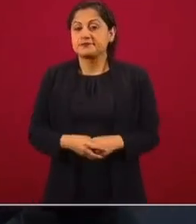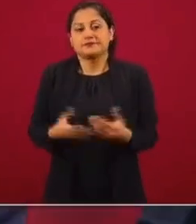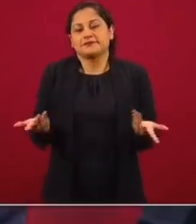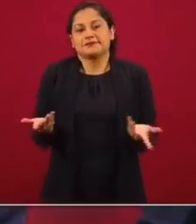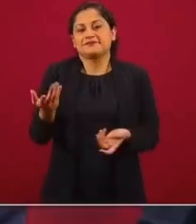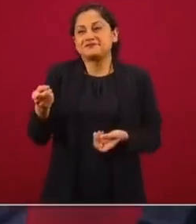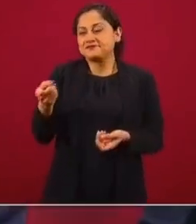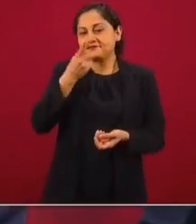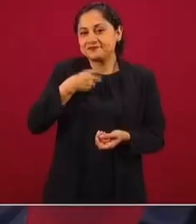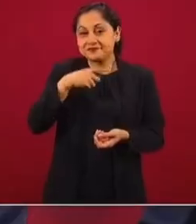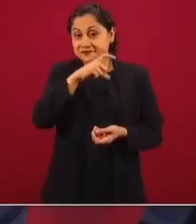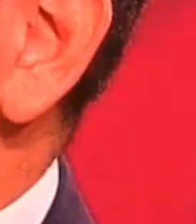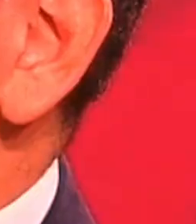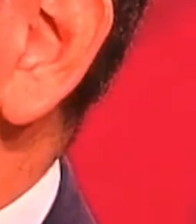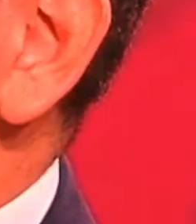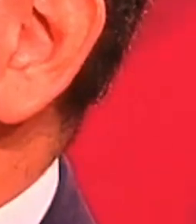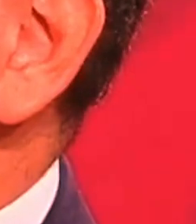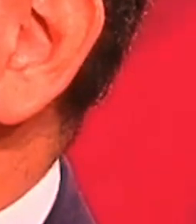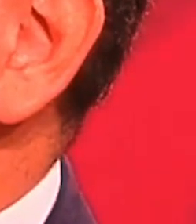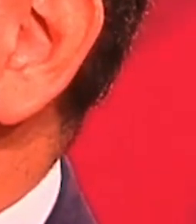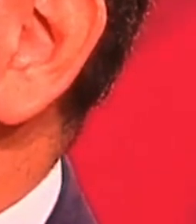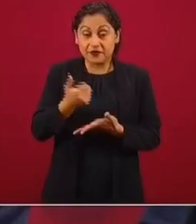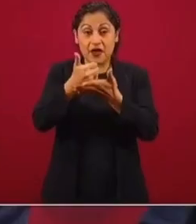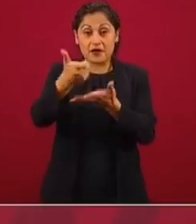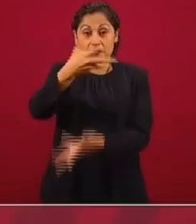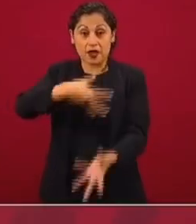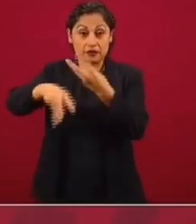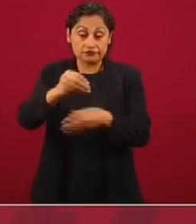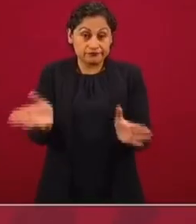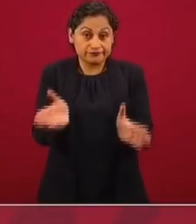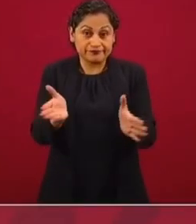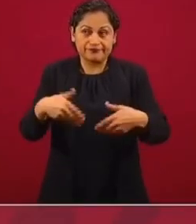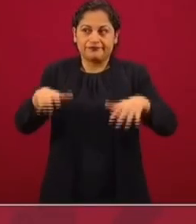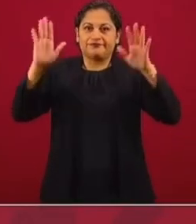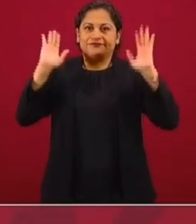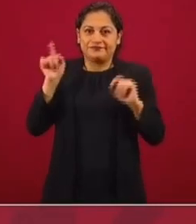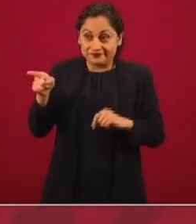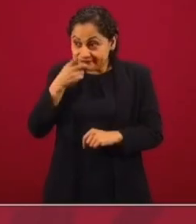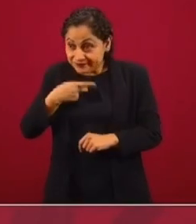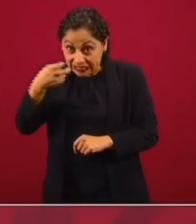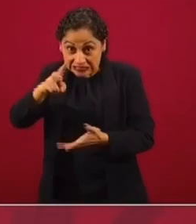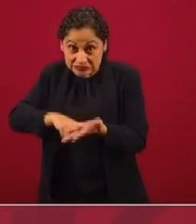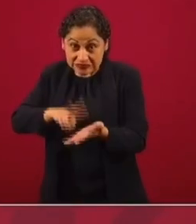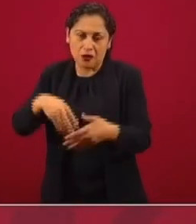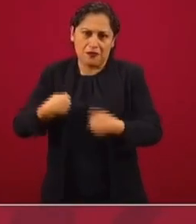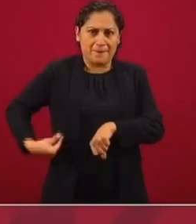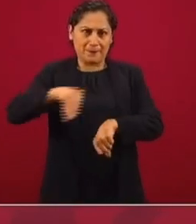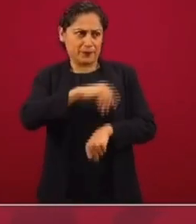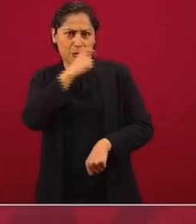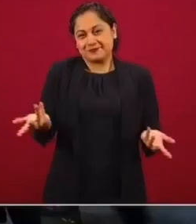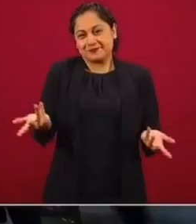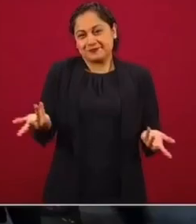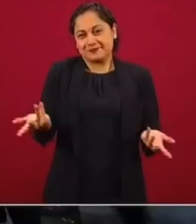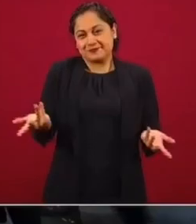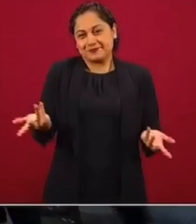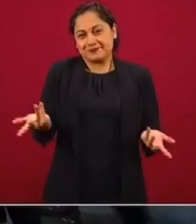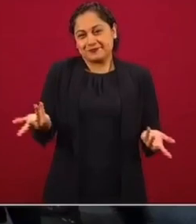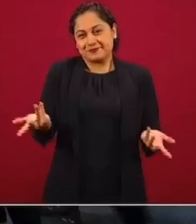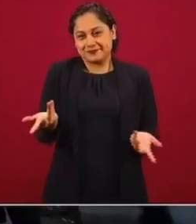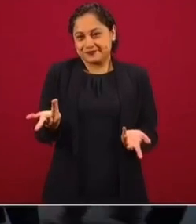cubrebocas una opción para la reactivación de la economía, pues me lo pongo de inmediato. Pero no es así.